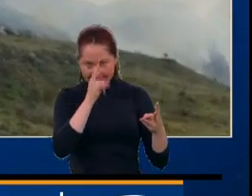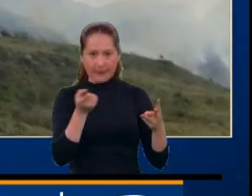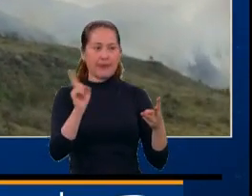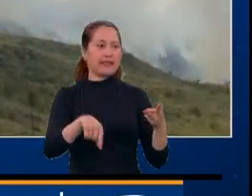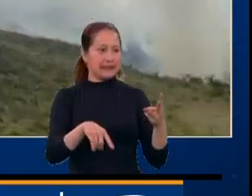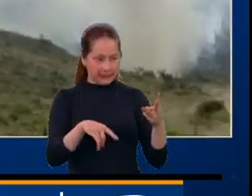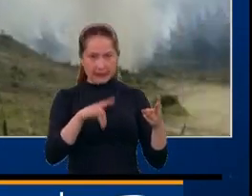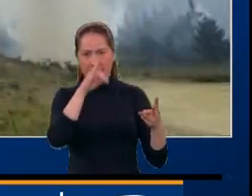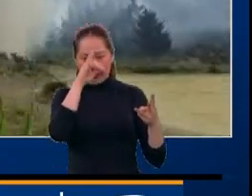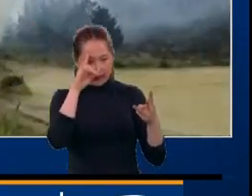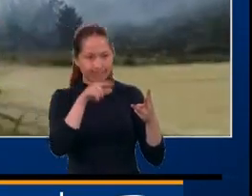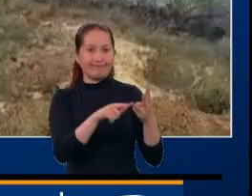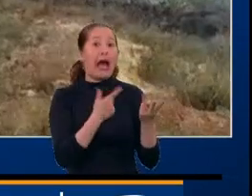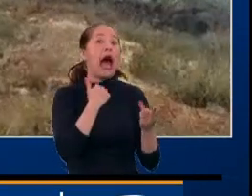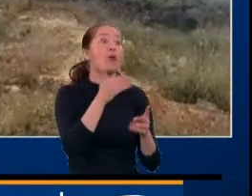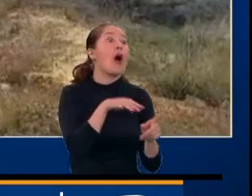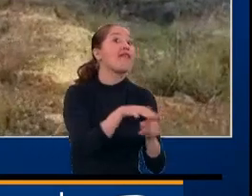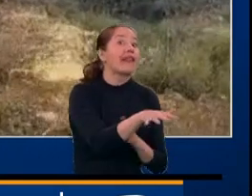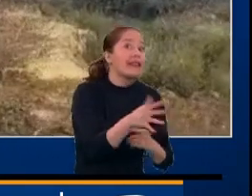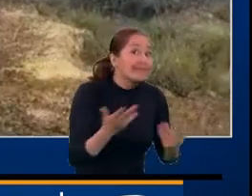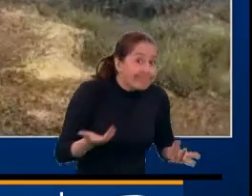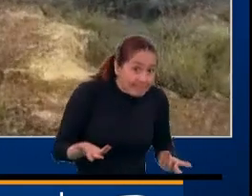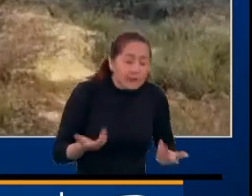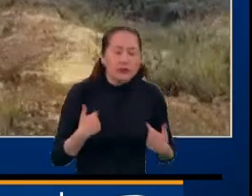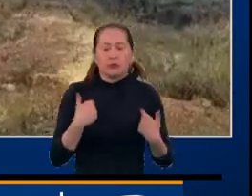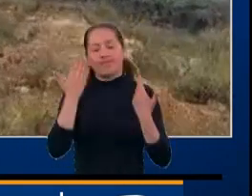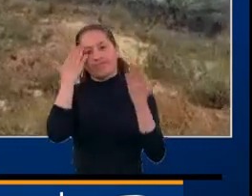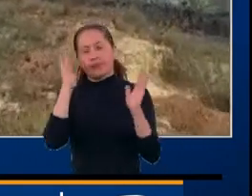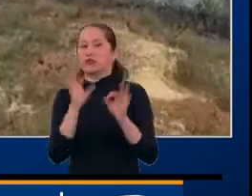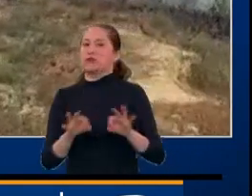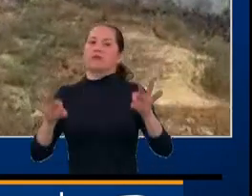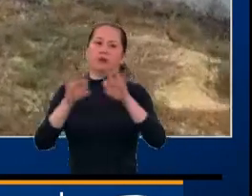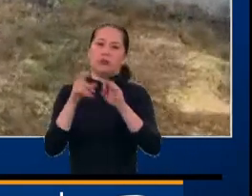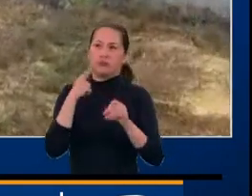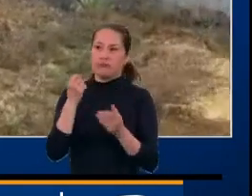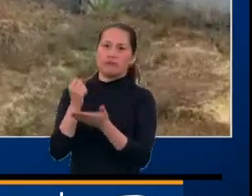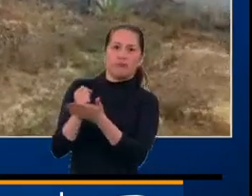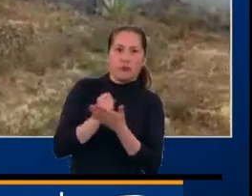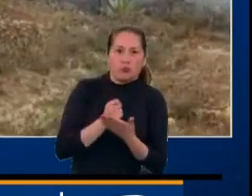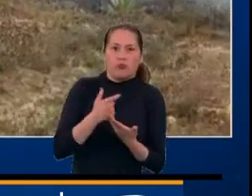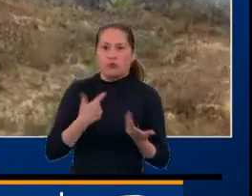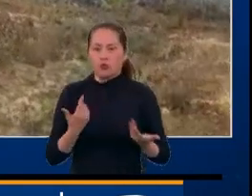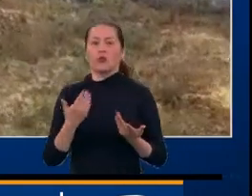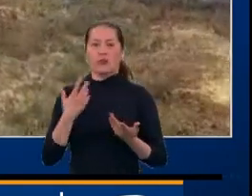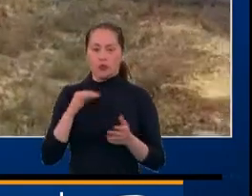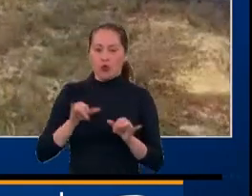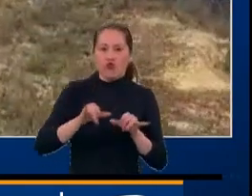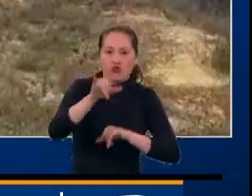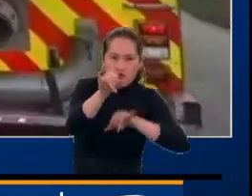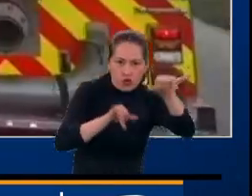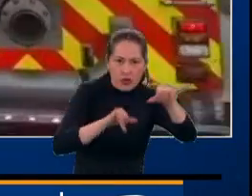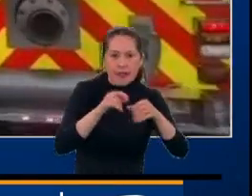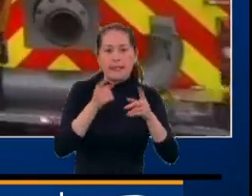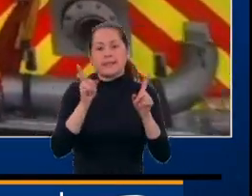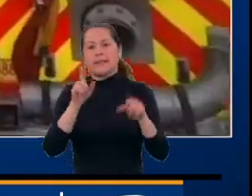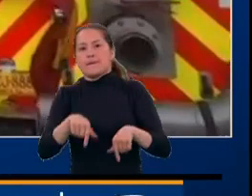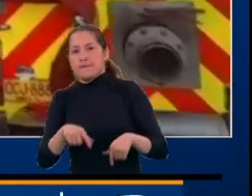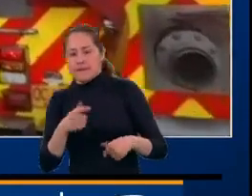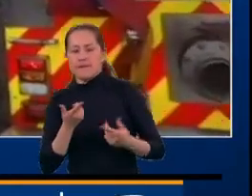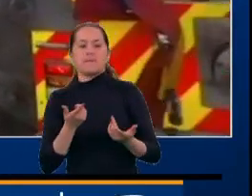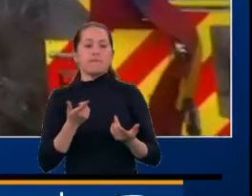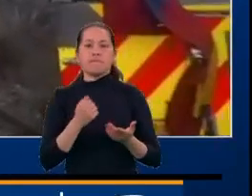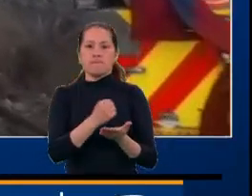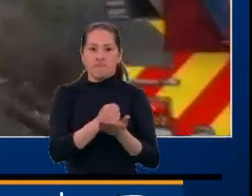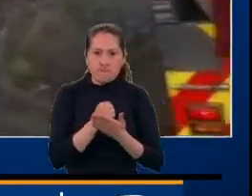llegado tanto de la Fuerza Aérea como de Ponalzar y de los bomberos de las tres provincias, Sabana Centro, Sabana Occidente y